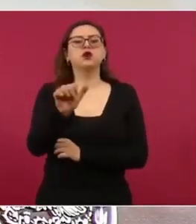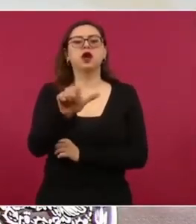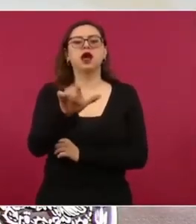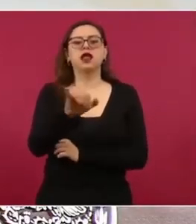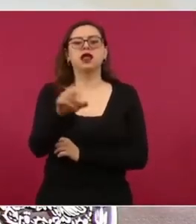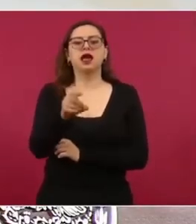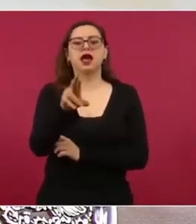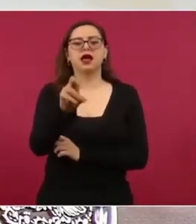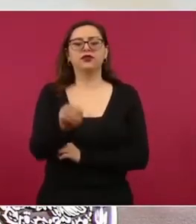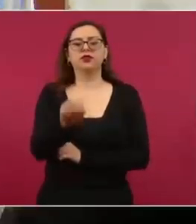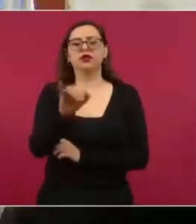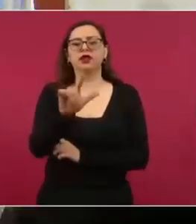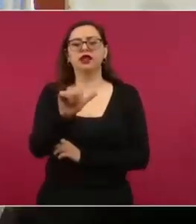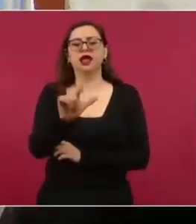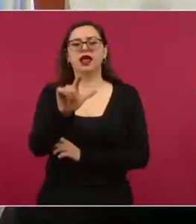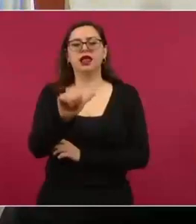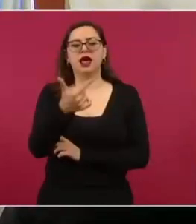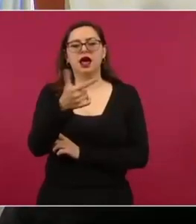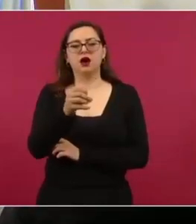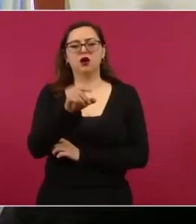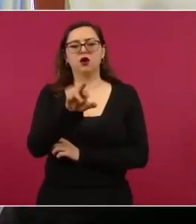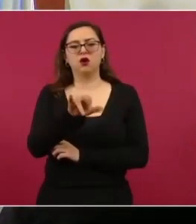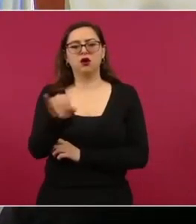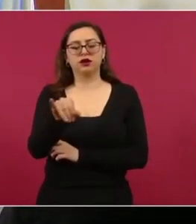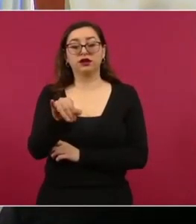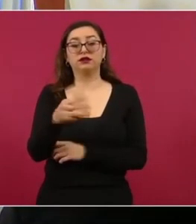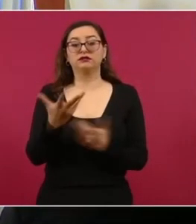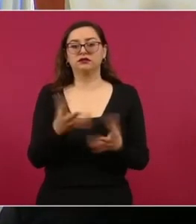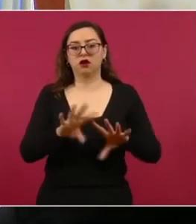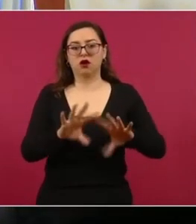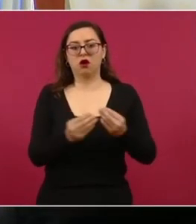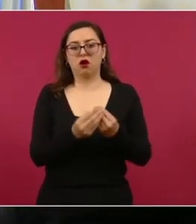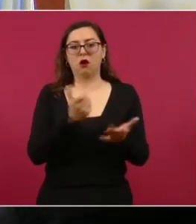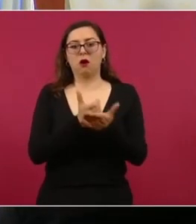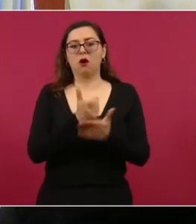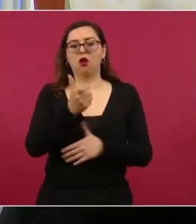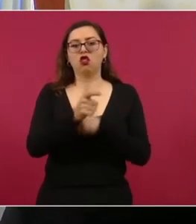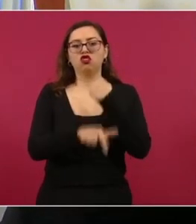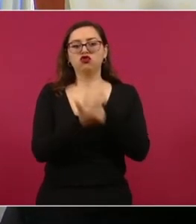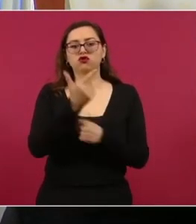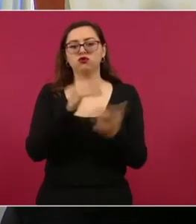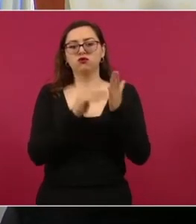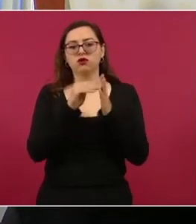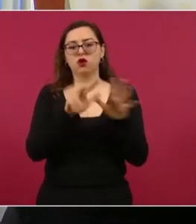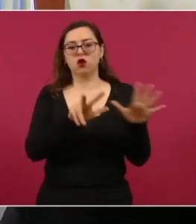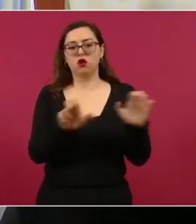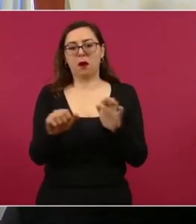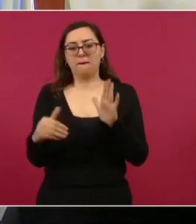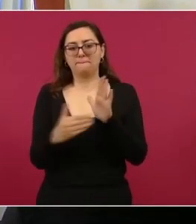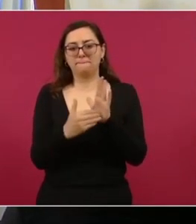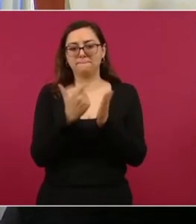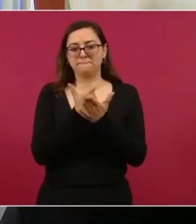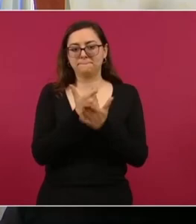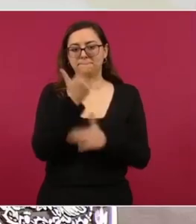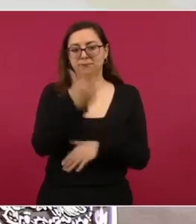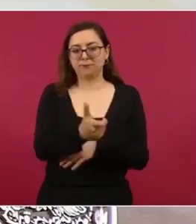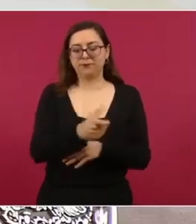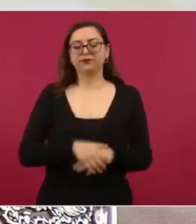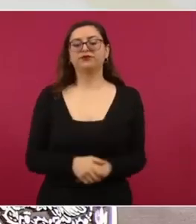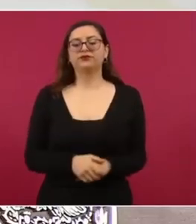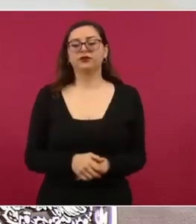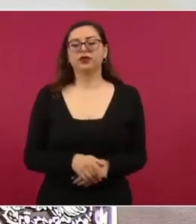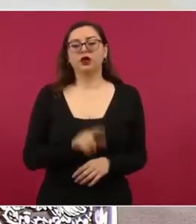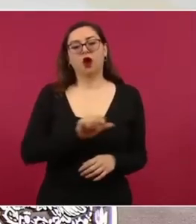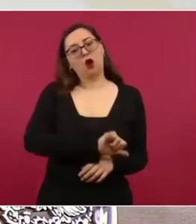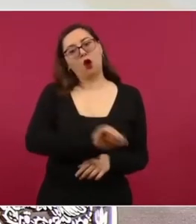Lagagorri, en 12 millones 800 mil pesos. Se la vende a una empresa que se llama TM